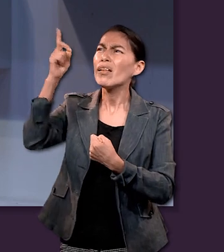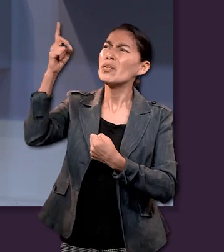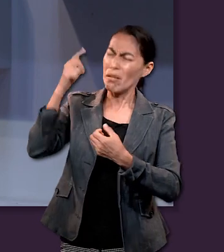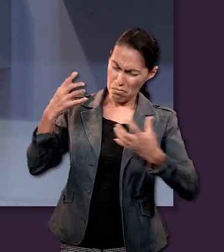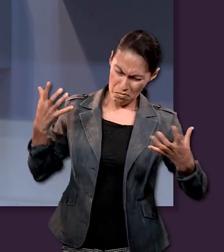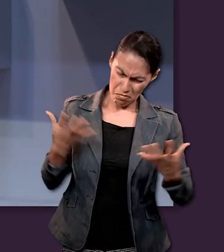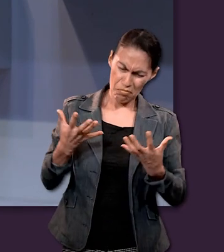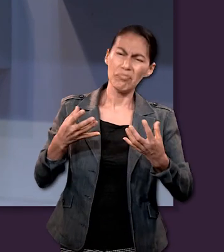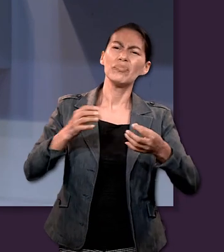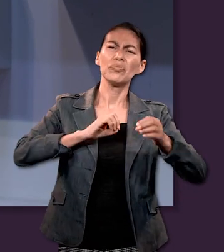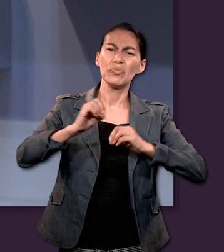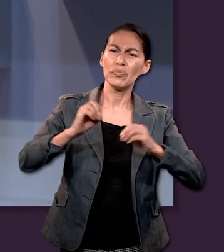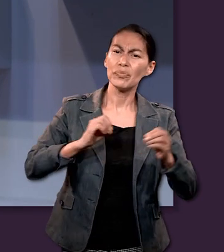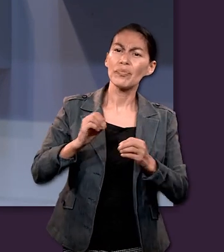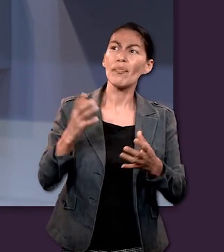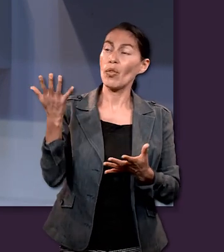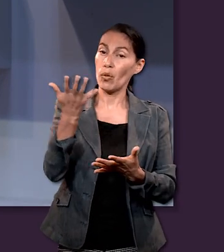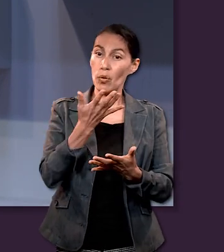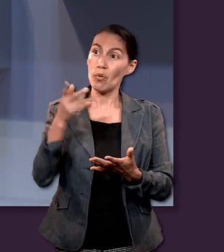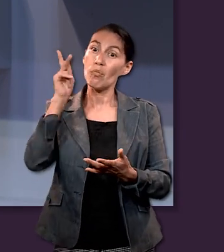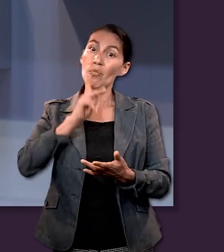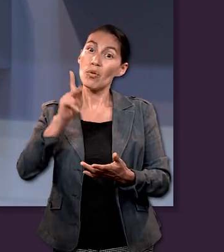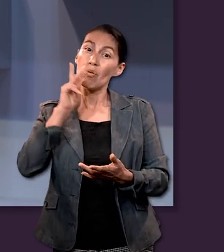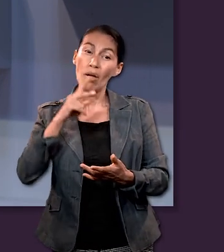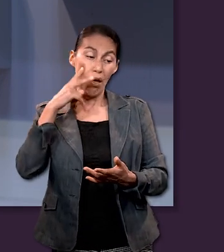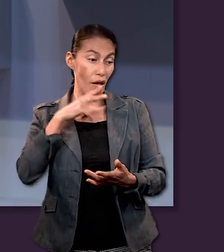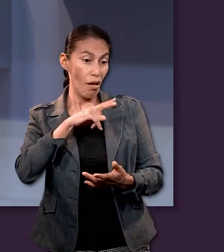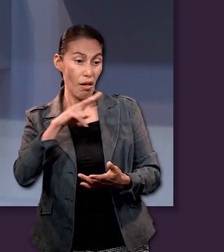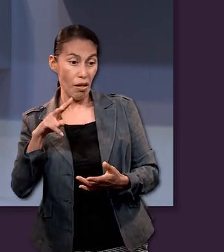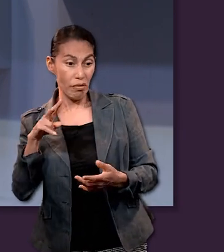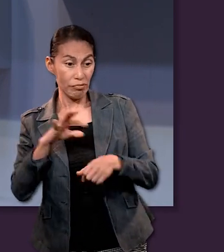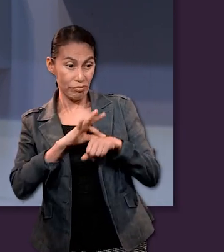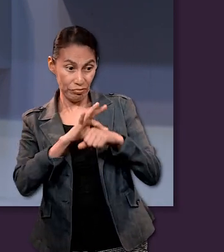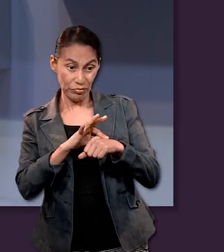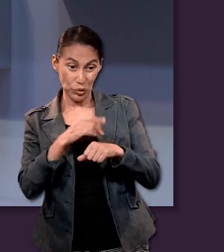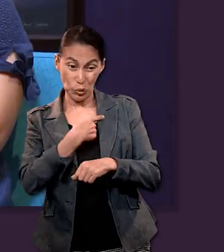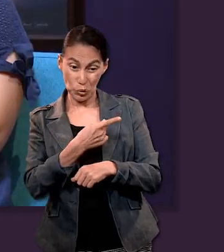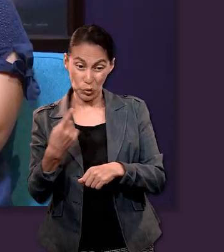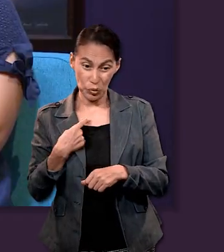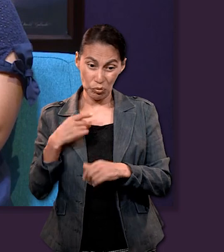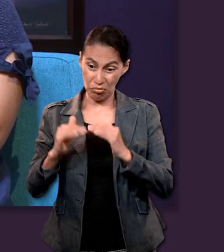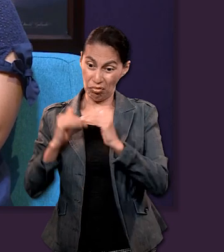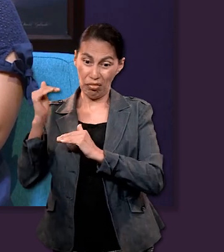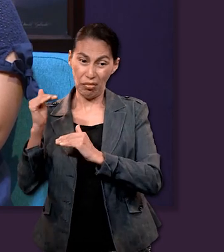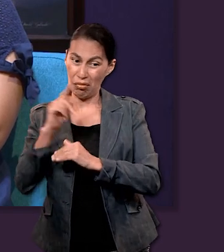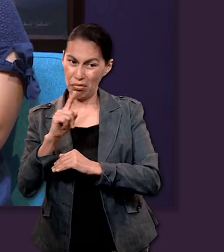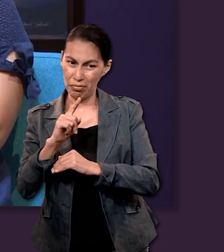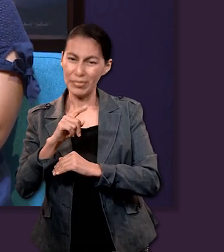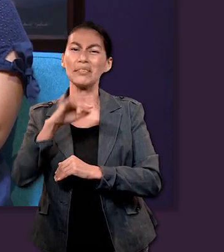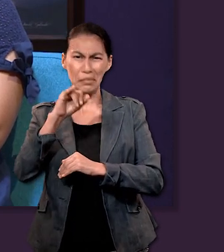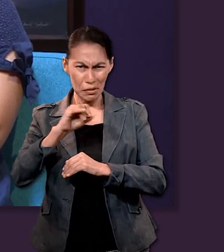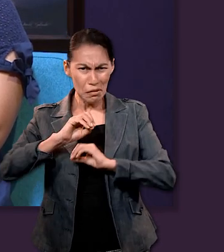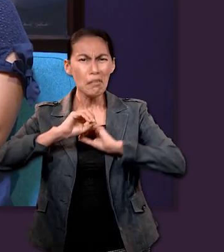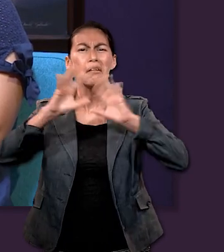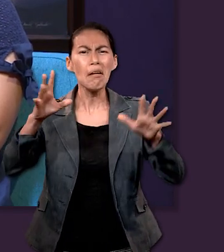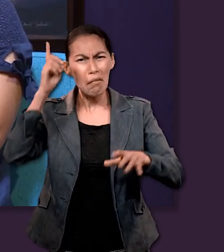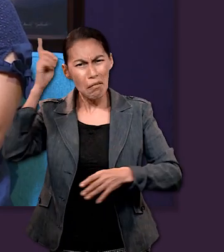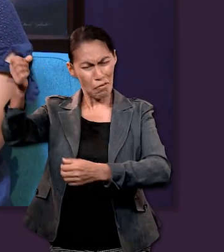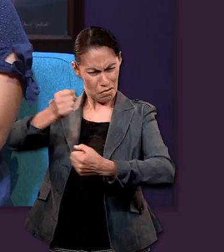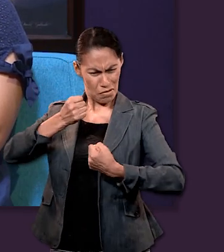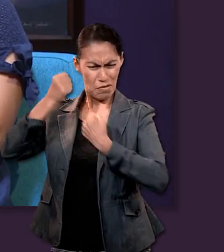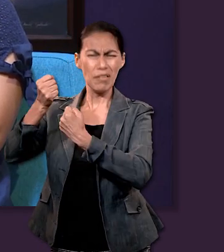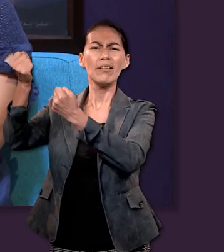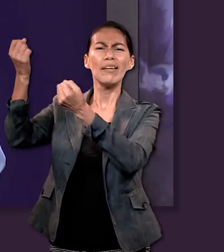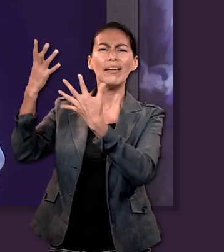realmente está obrando y las pruebas que Él nos pone como mencionamos no son pruebas que no vamos a poder superar sí tal vez